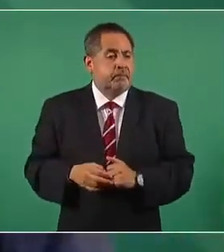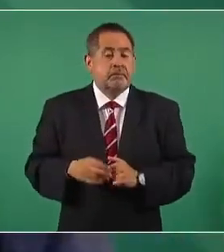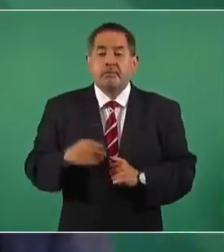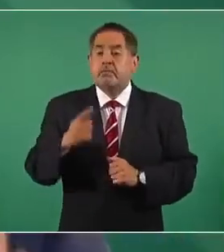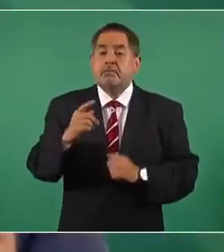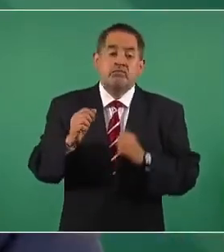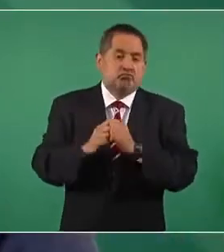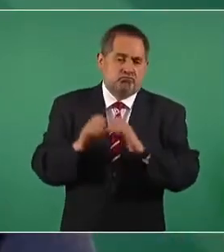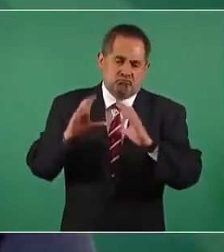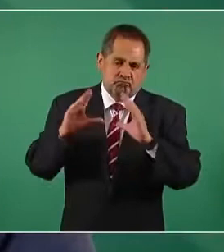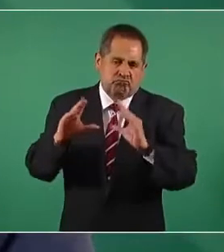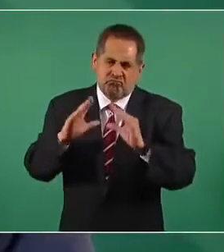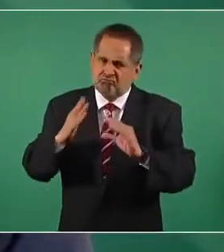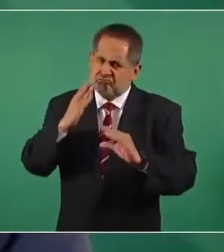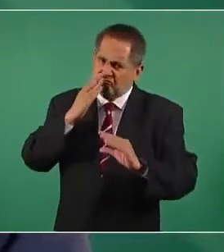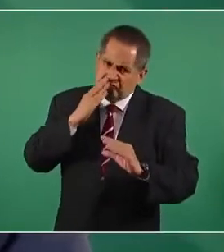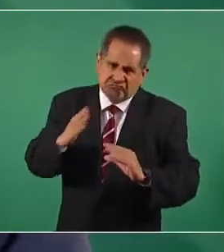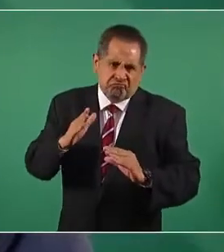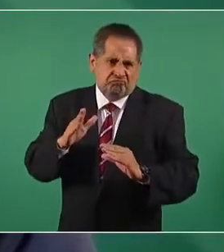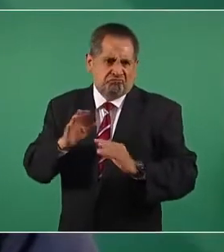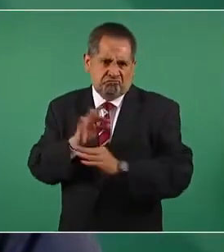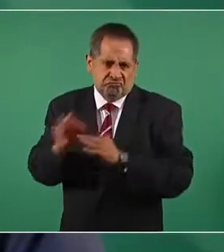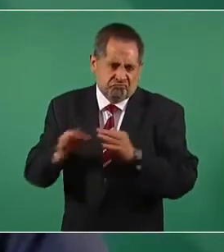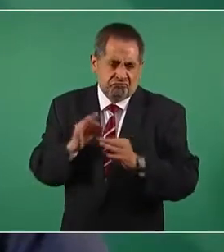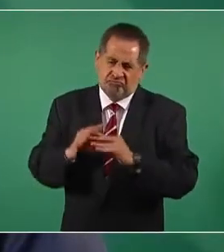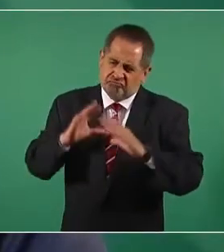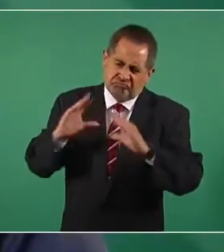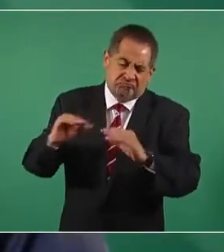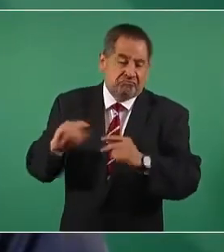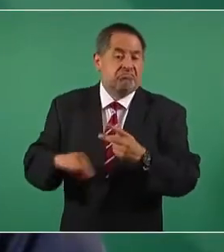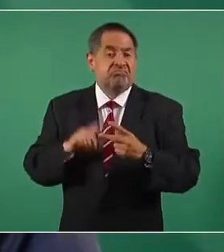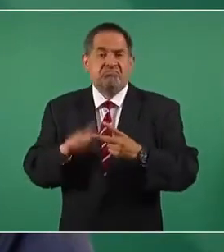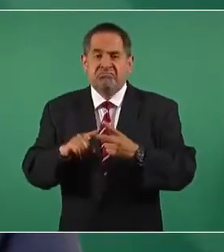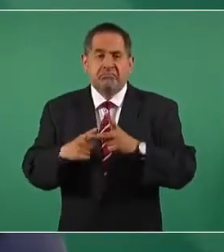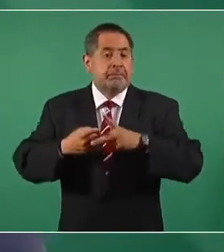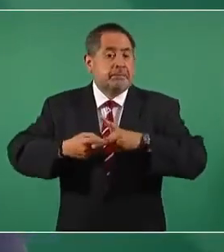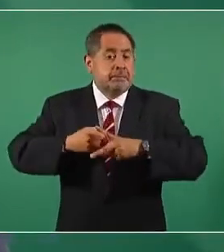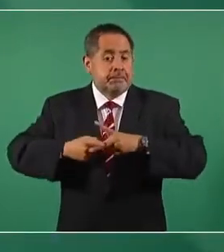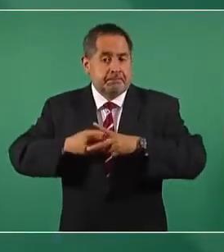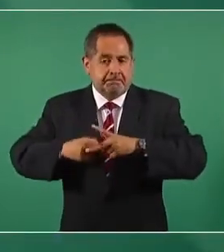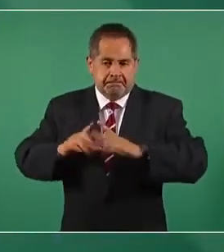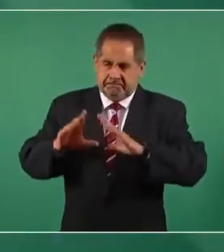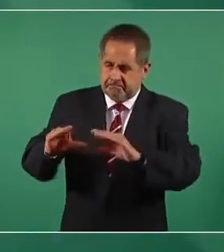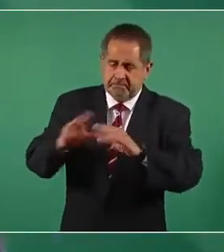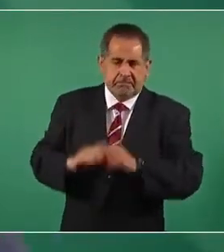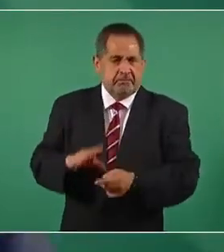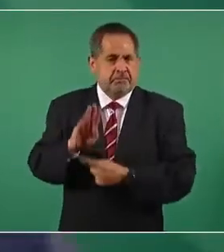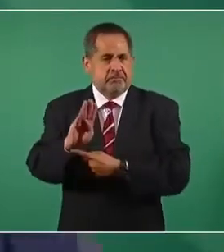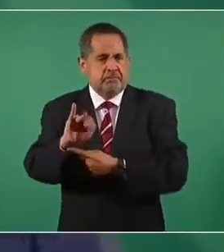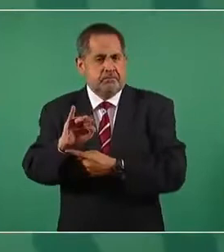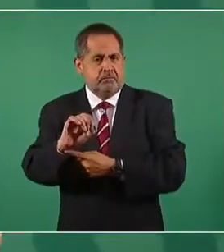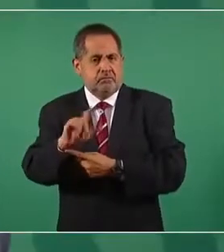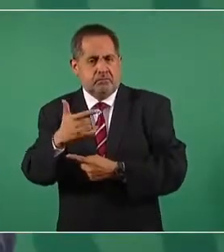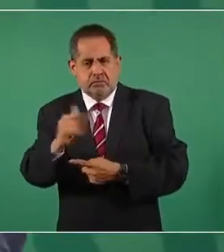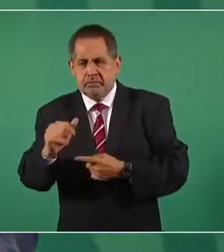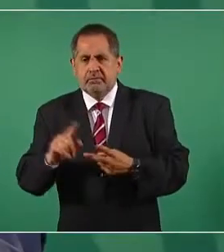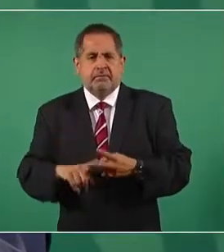enseñanza, en las matemáticas, en la biología, en la física.